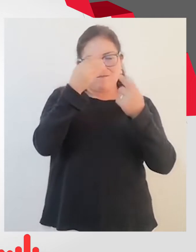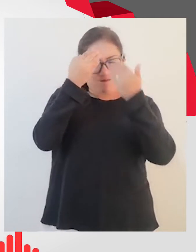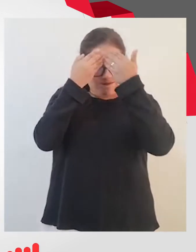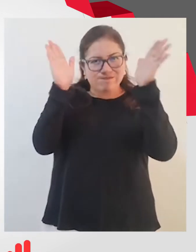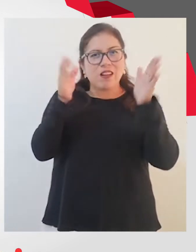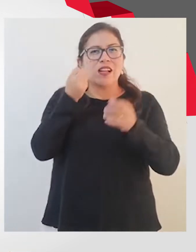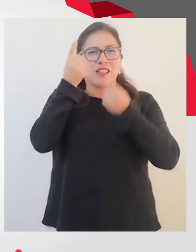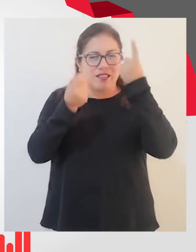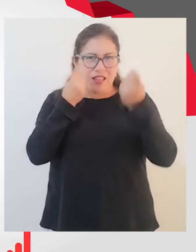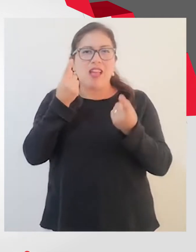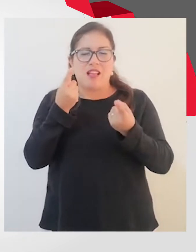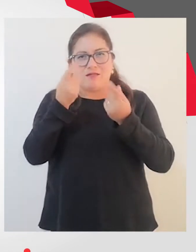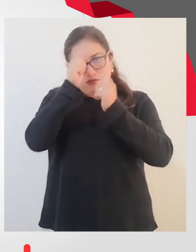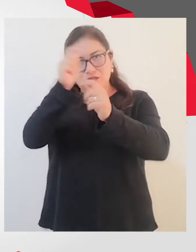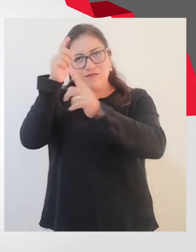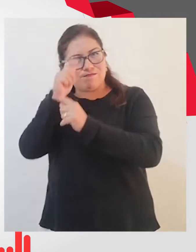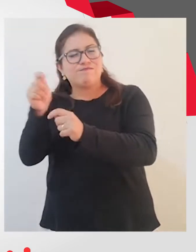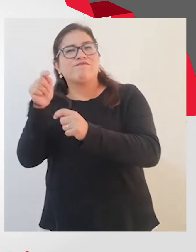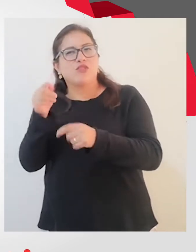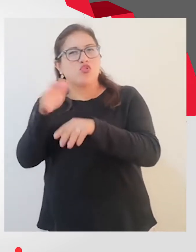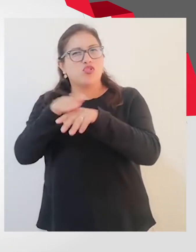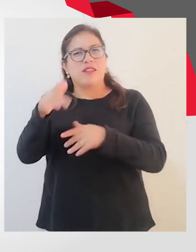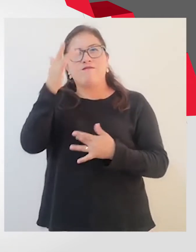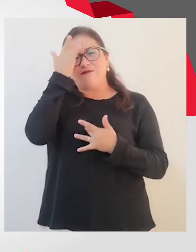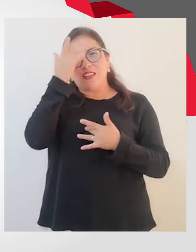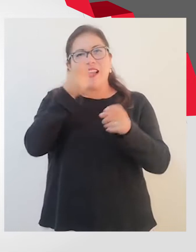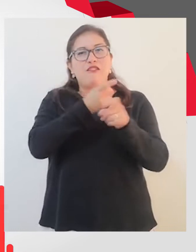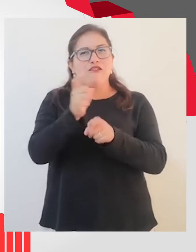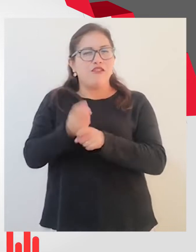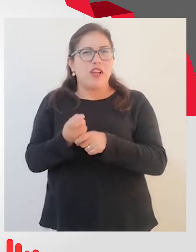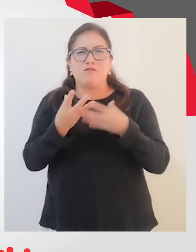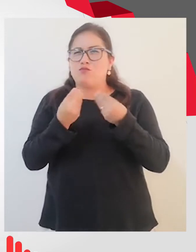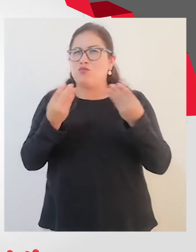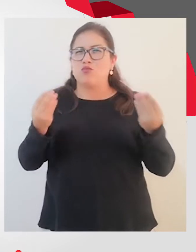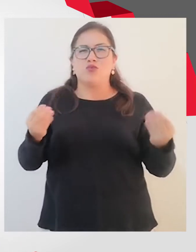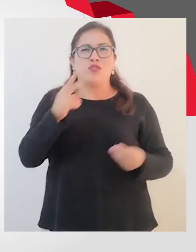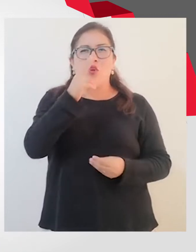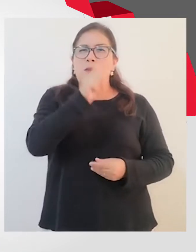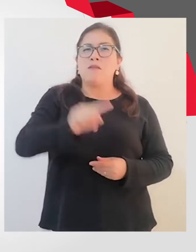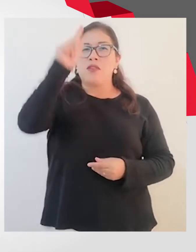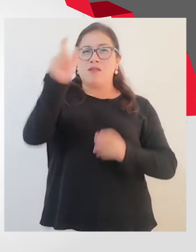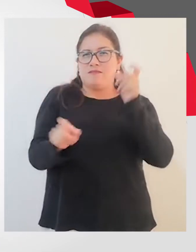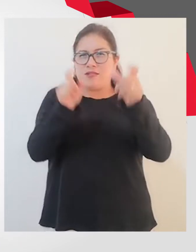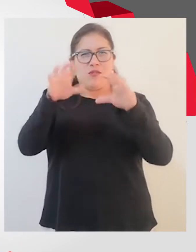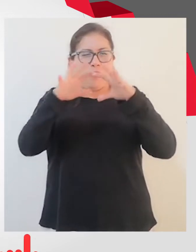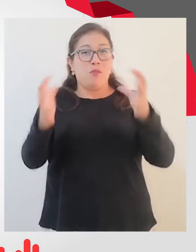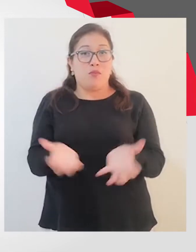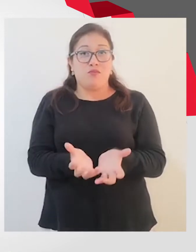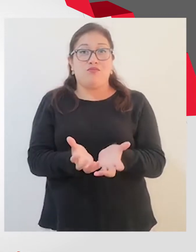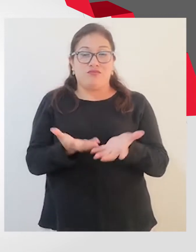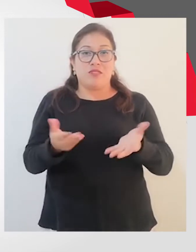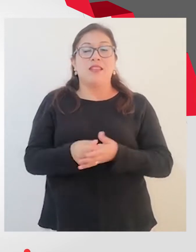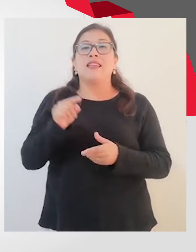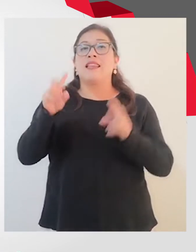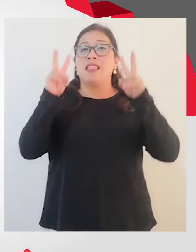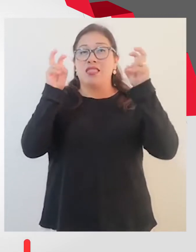la población y romper todas las barreras sociales sobre esta enfermedad que afecta a más de dos millones de personas en el mundo.